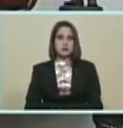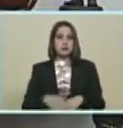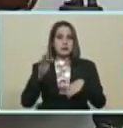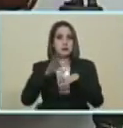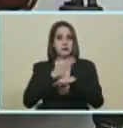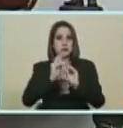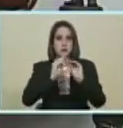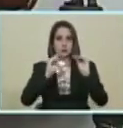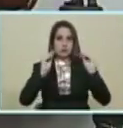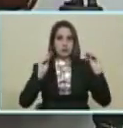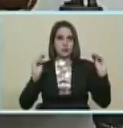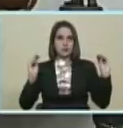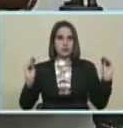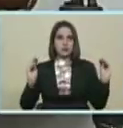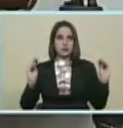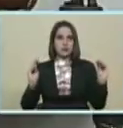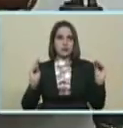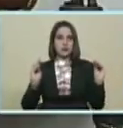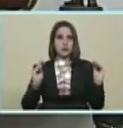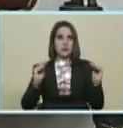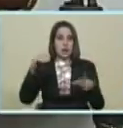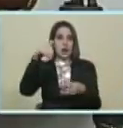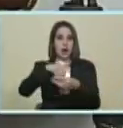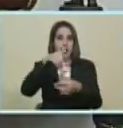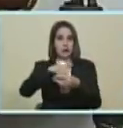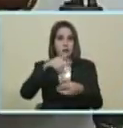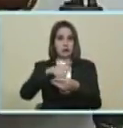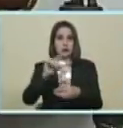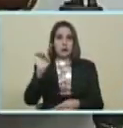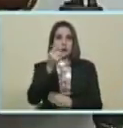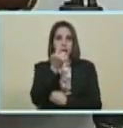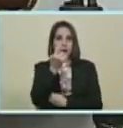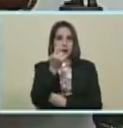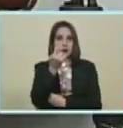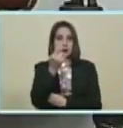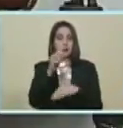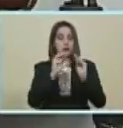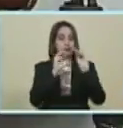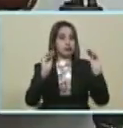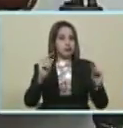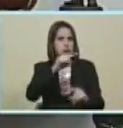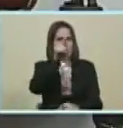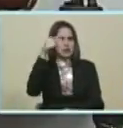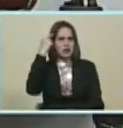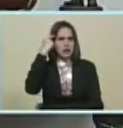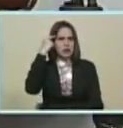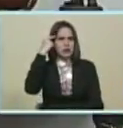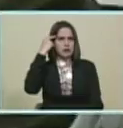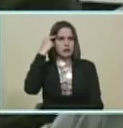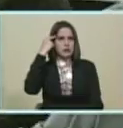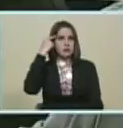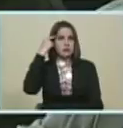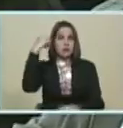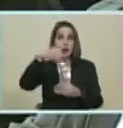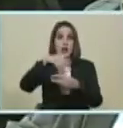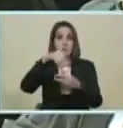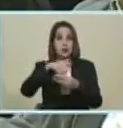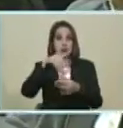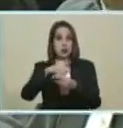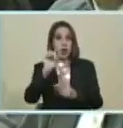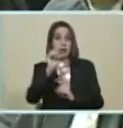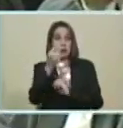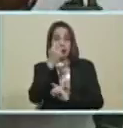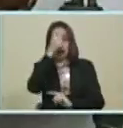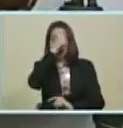convocaron... ...a unas elecciones primarias... ...ustedes sabían... ...unas elecciones primarias...